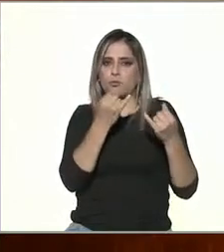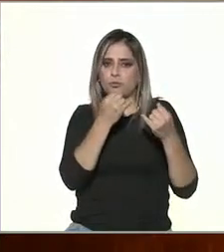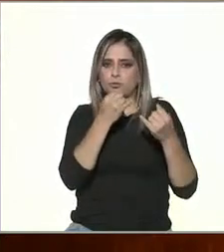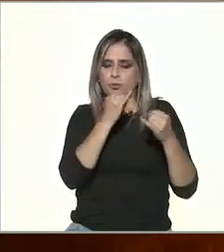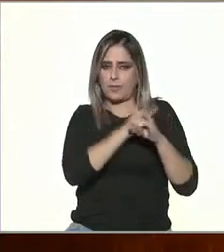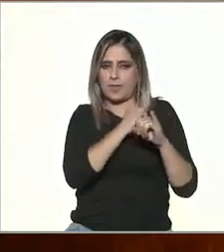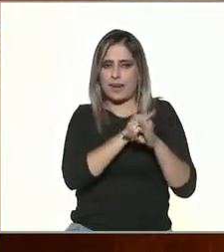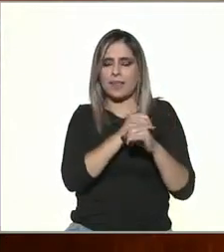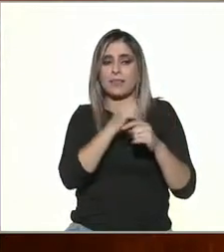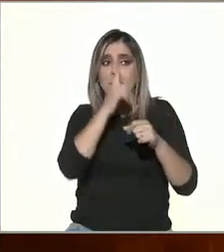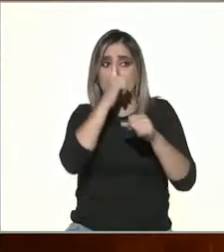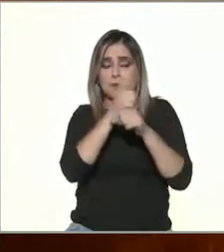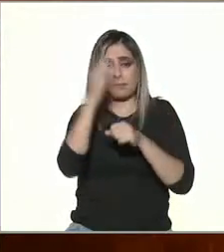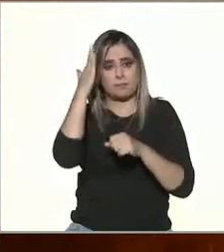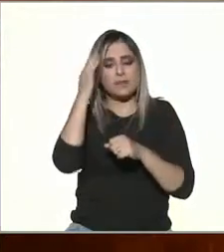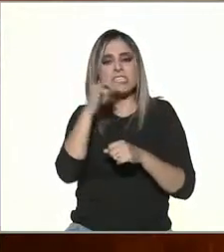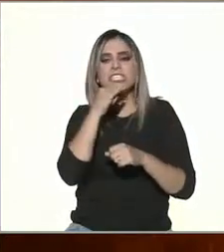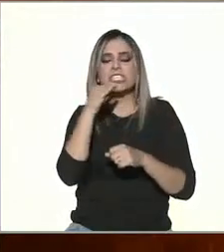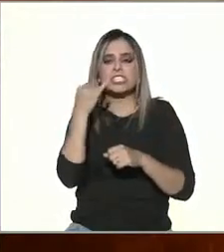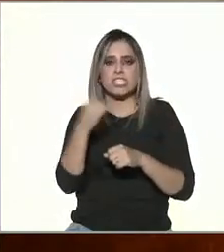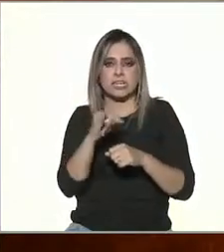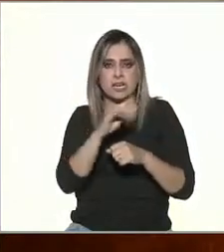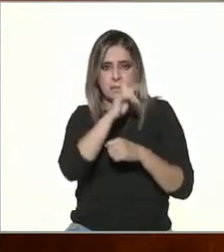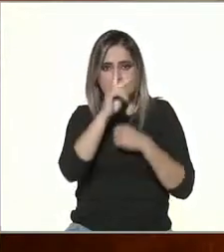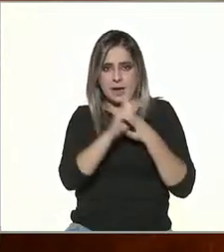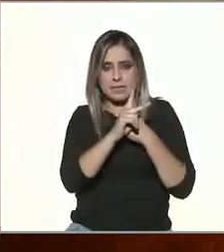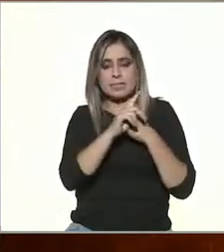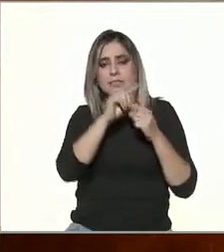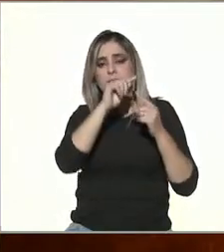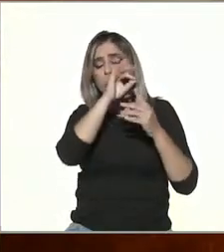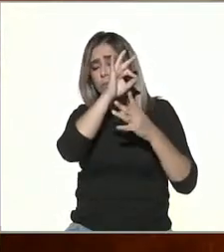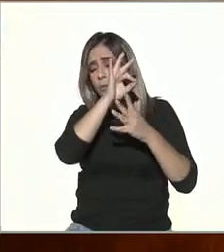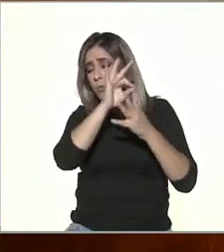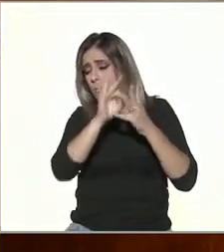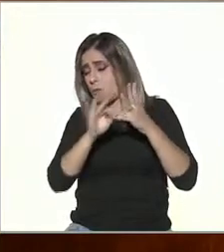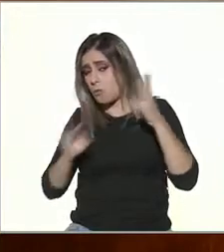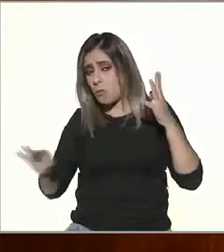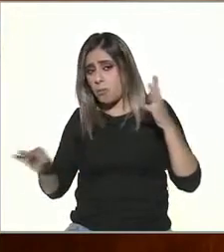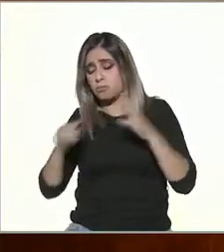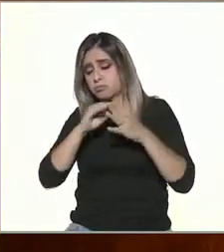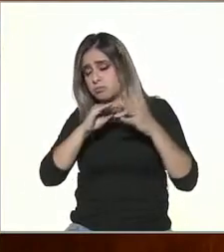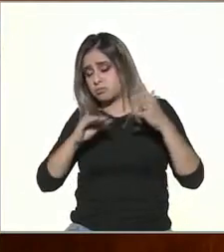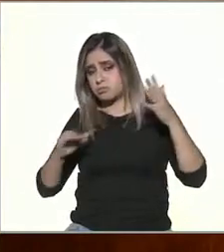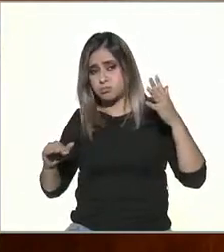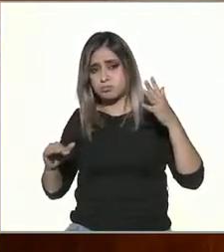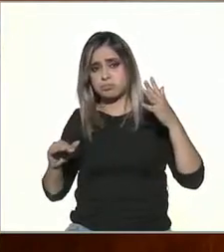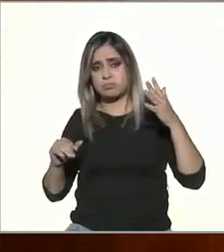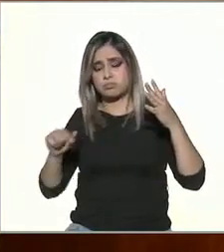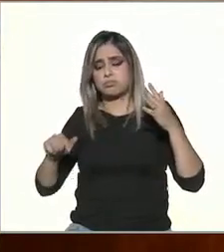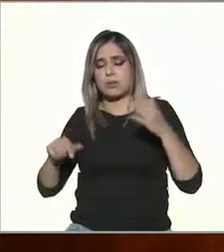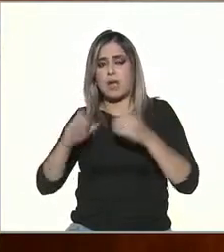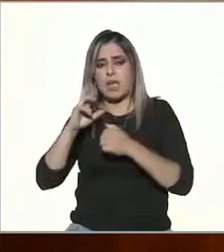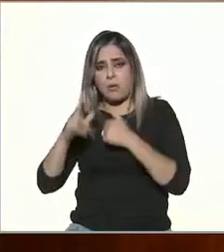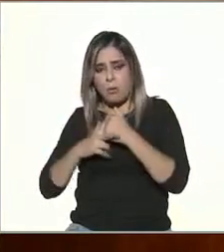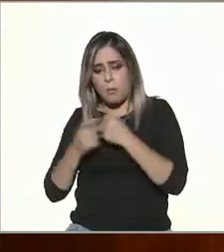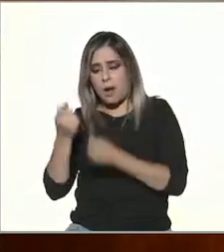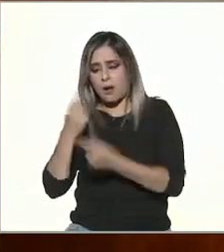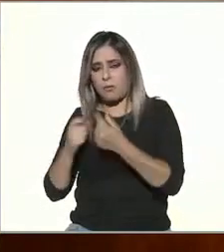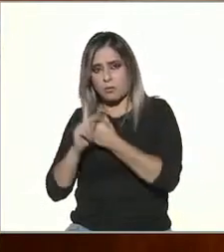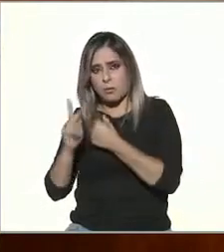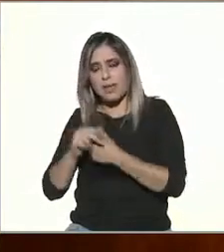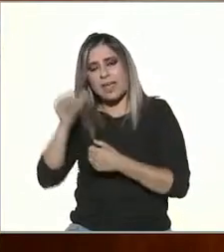Chile perdón y estamos lejos de países europeos algunos europeos y